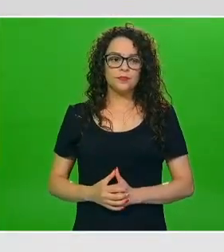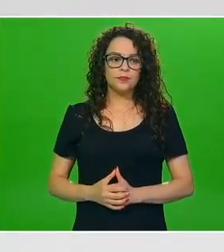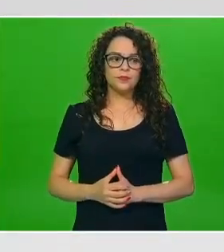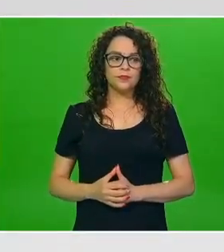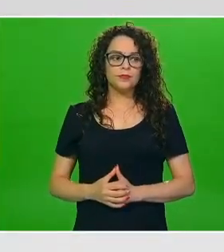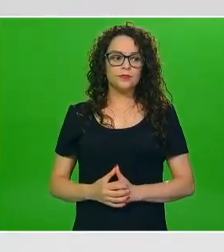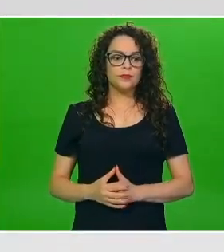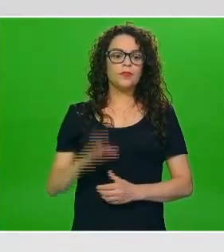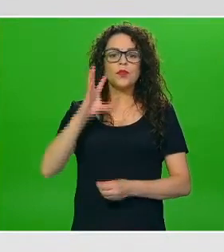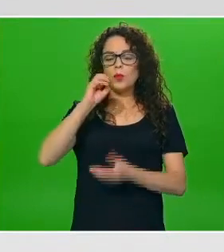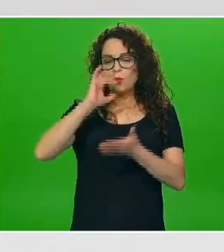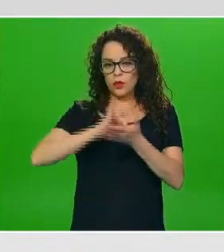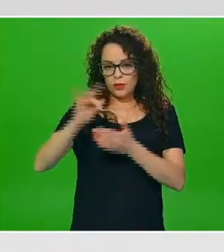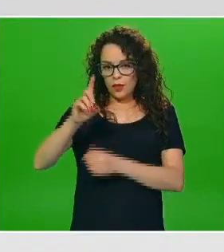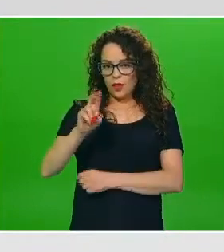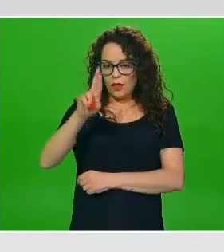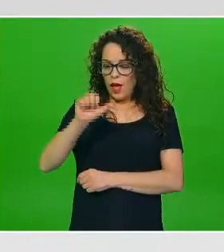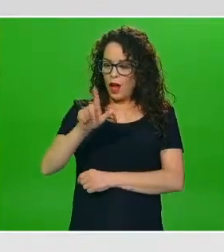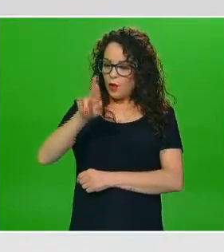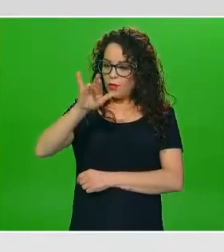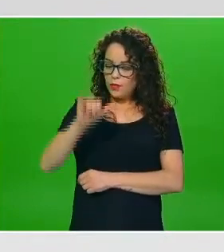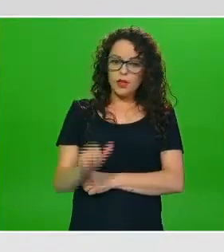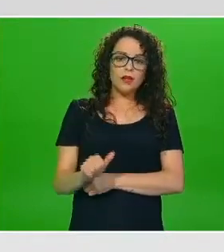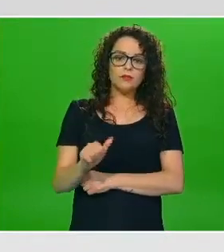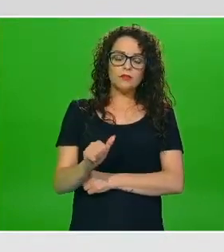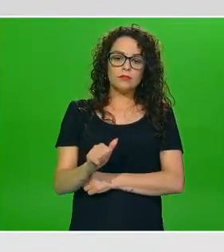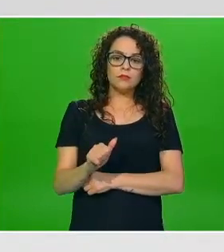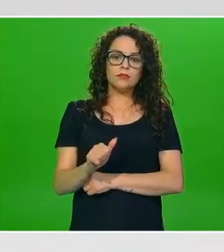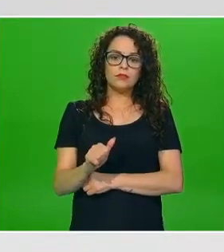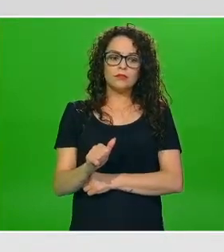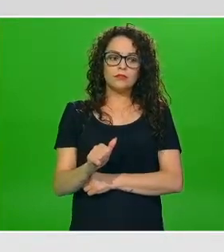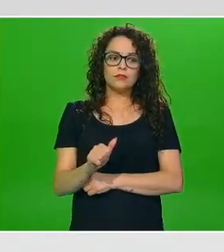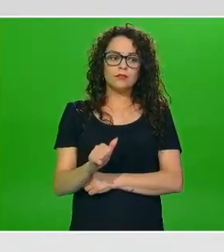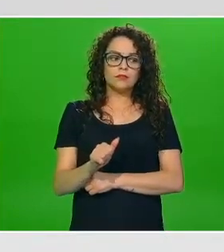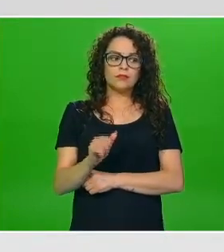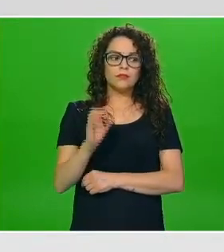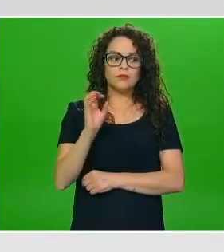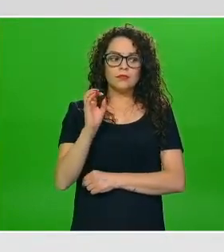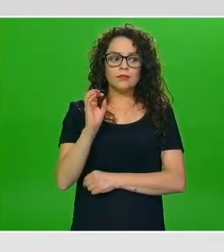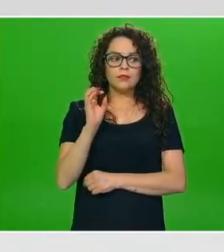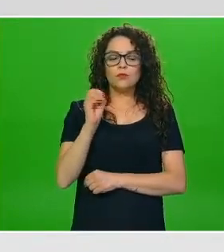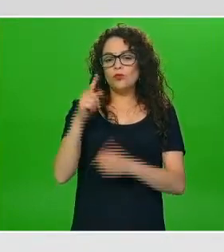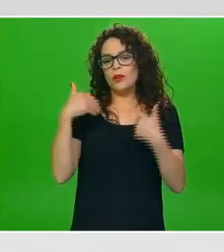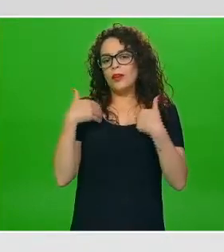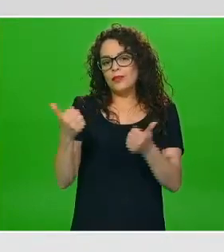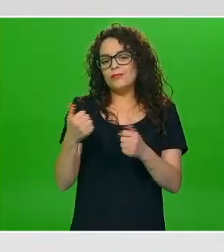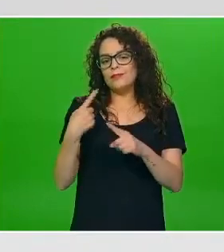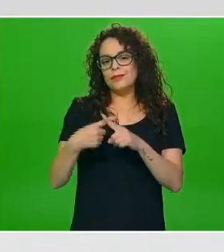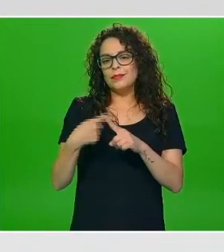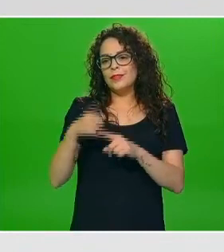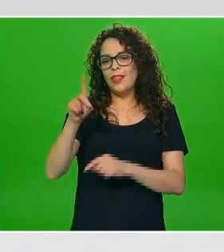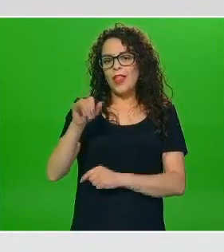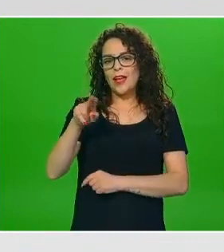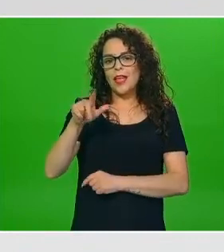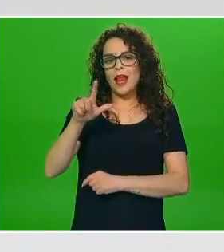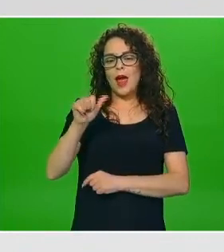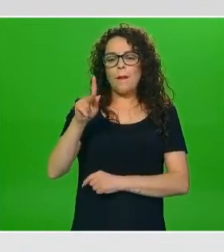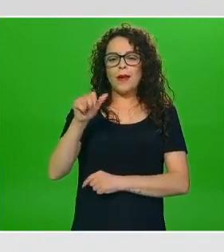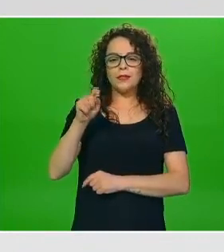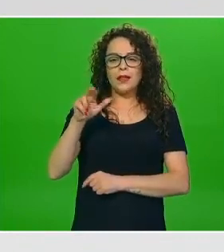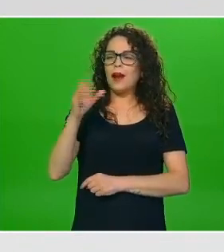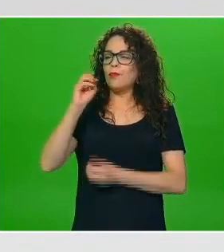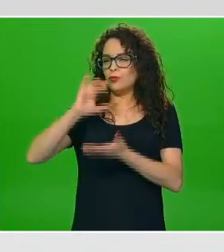muchísimas gracias doctora Lomía agradecemos la comprensión de nuestra compañera Daniela Pastrana pero el día de mañana podemos